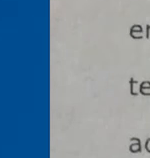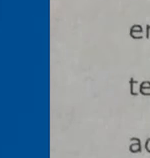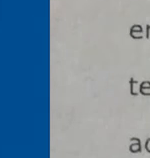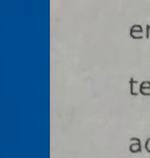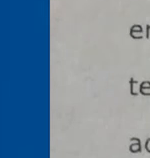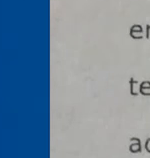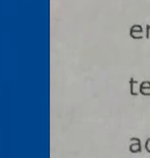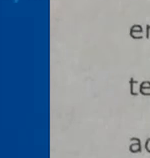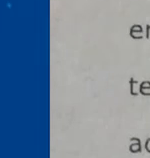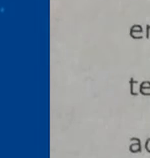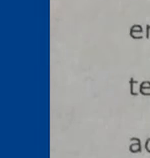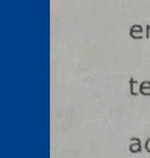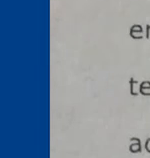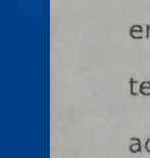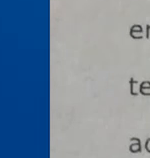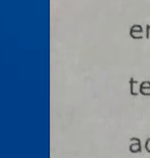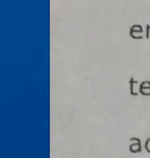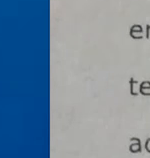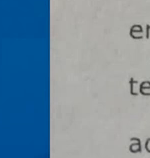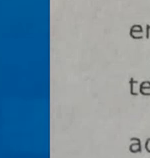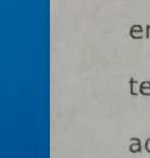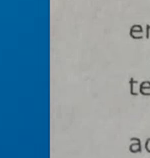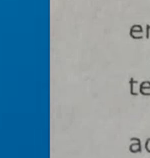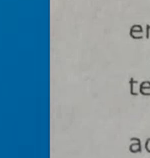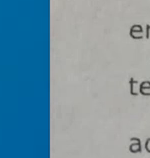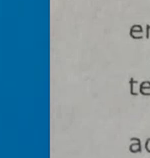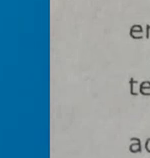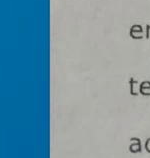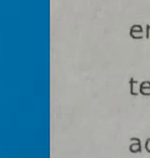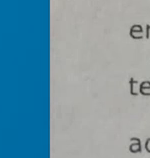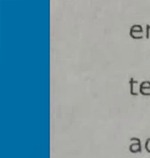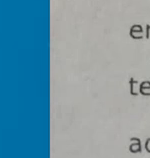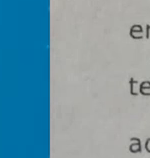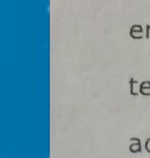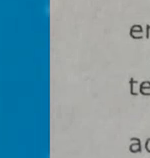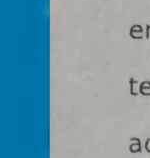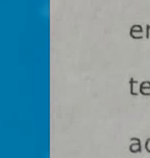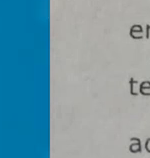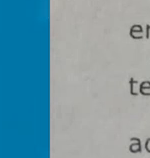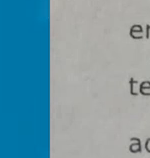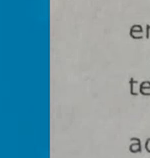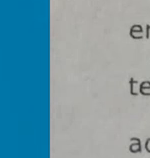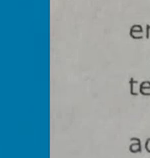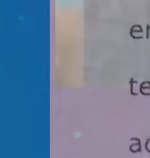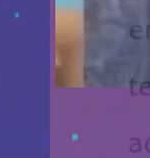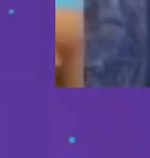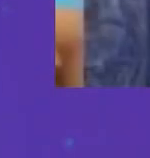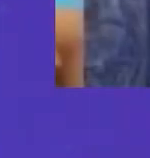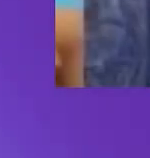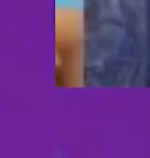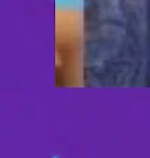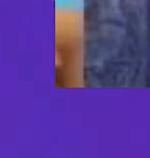Sikre a Mieva. Todo esto es lo que interpreta, reiteramos, la defensa de esta